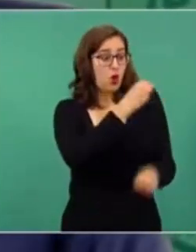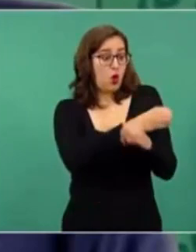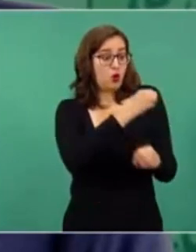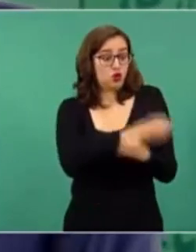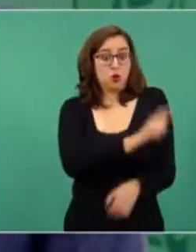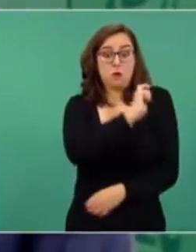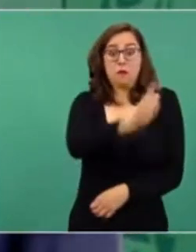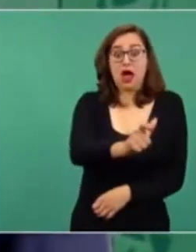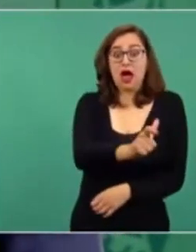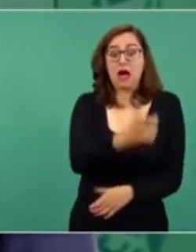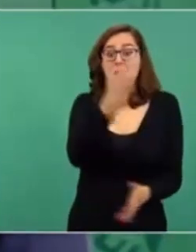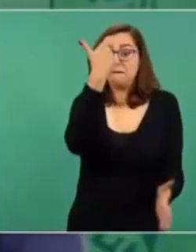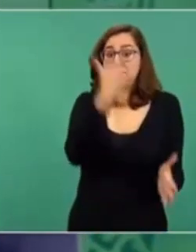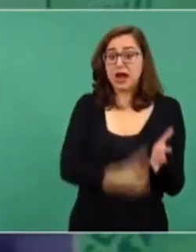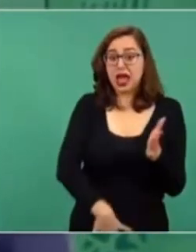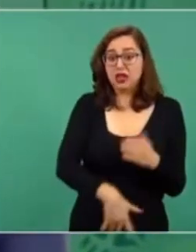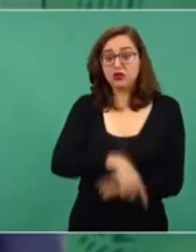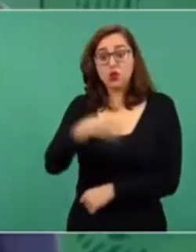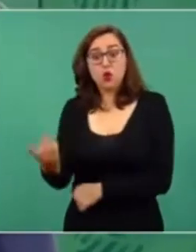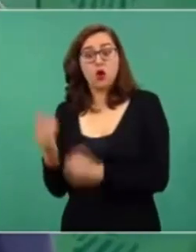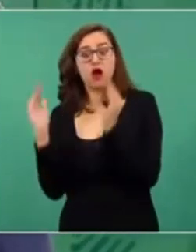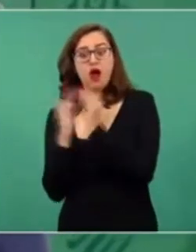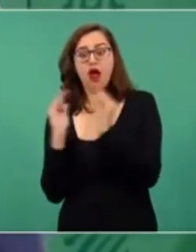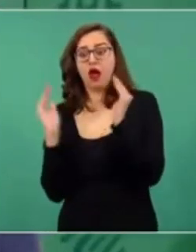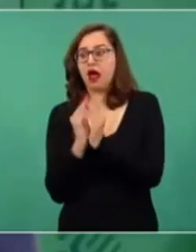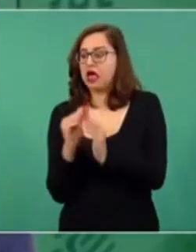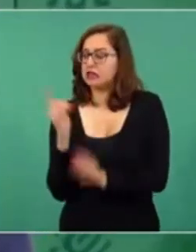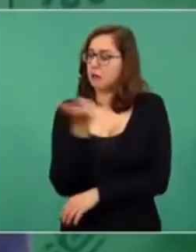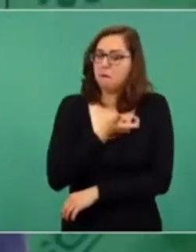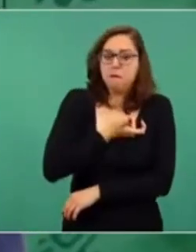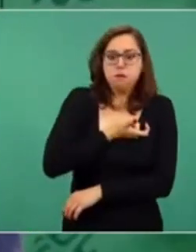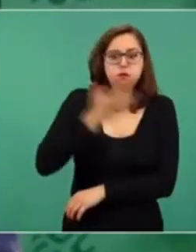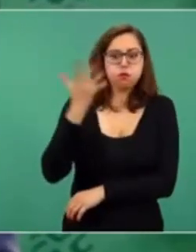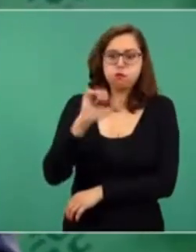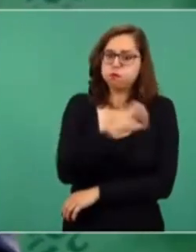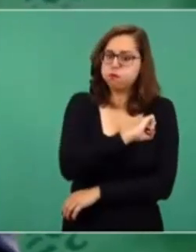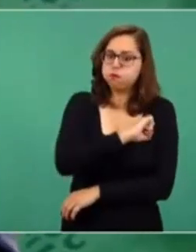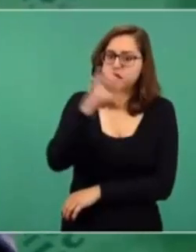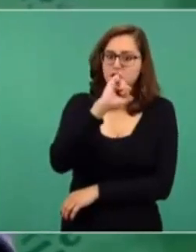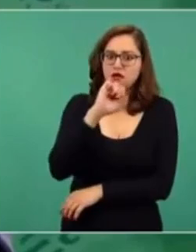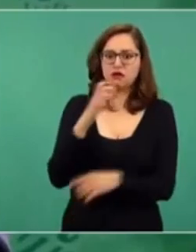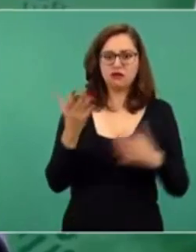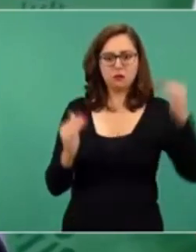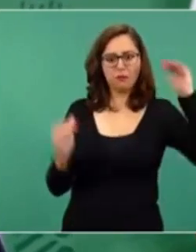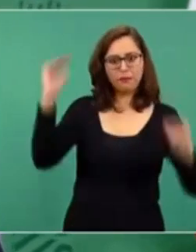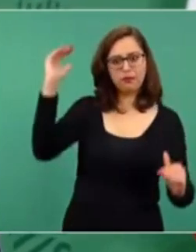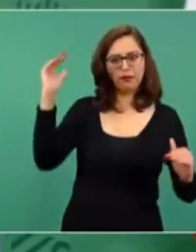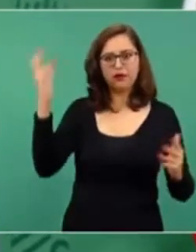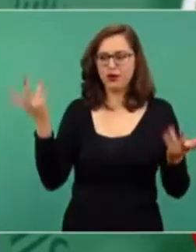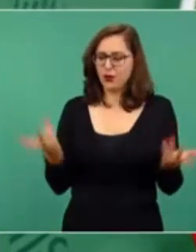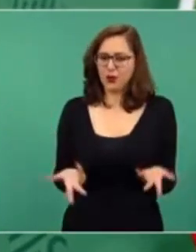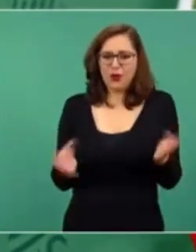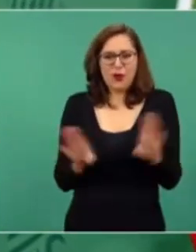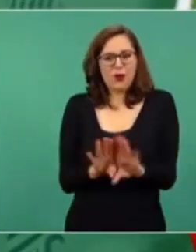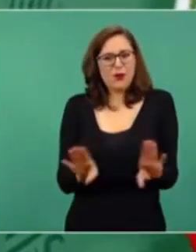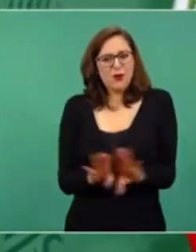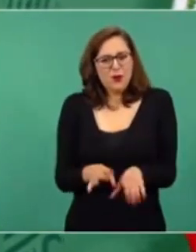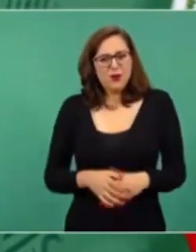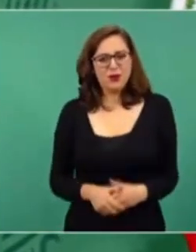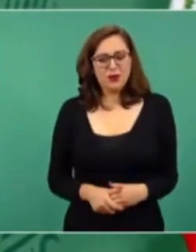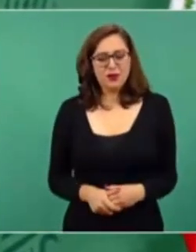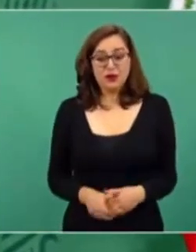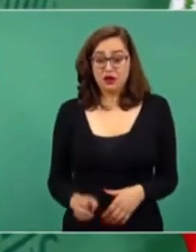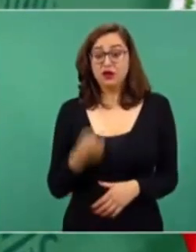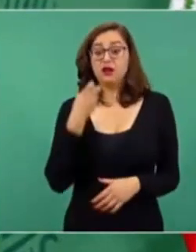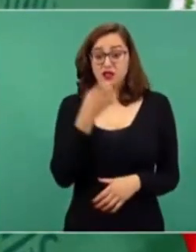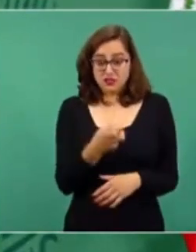paga un hogar de una clase popular o de una clase media. Entonces, vamos a explicar todo